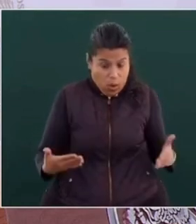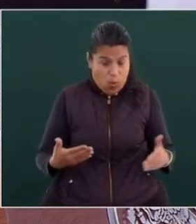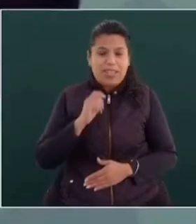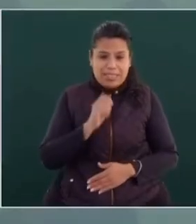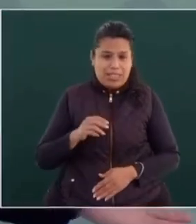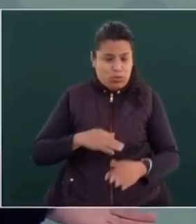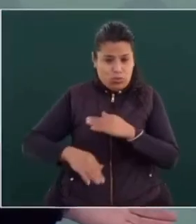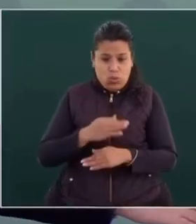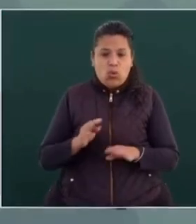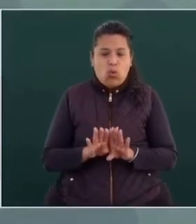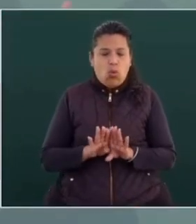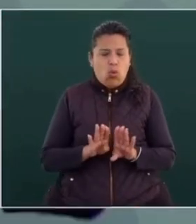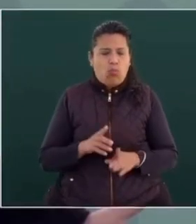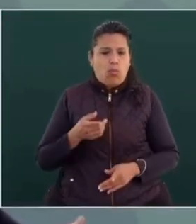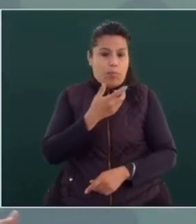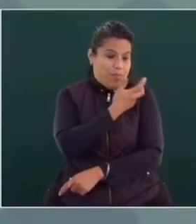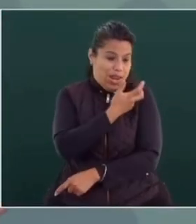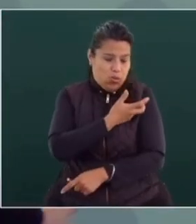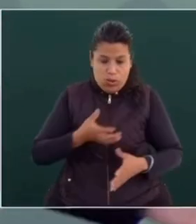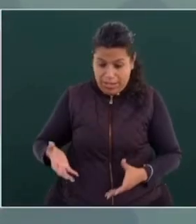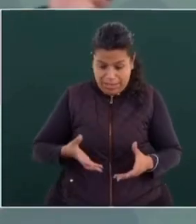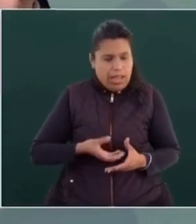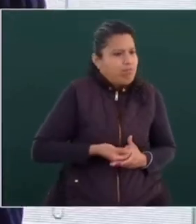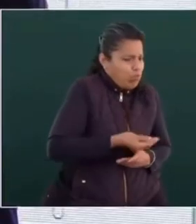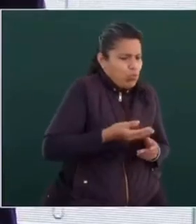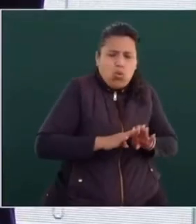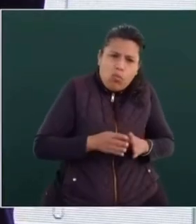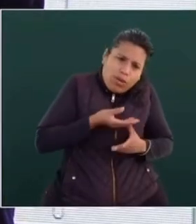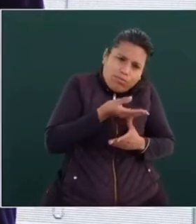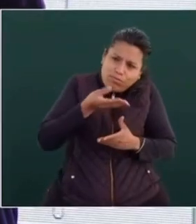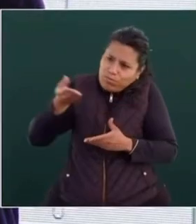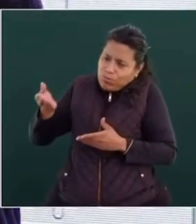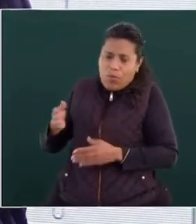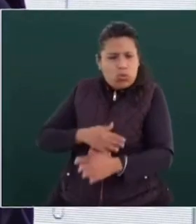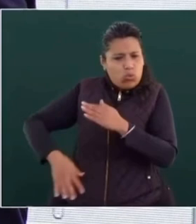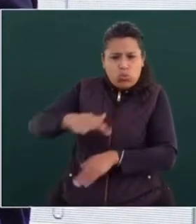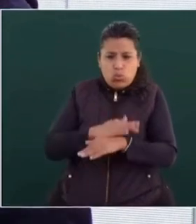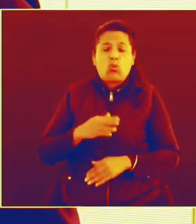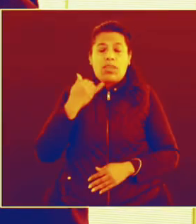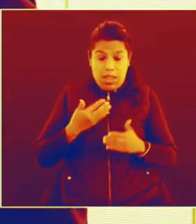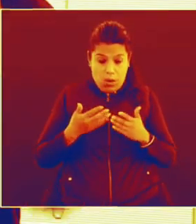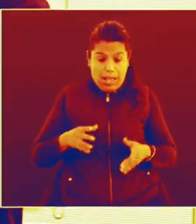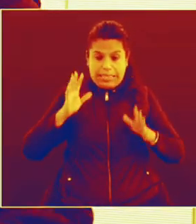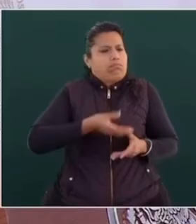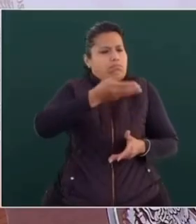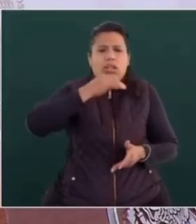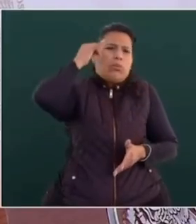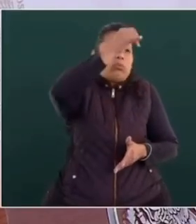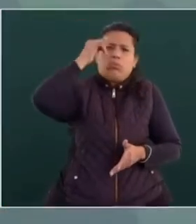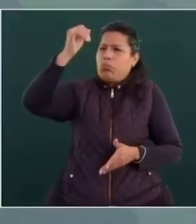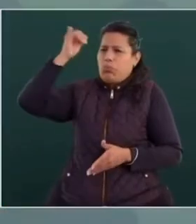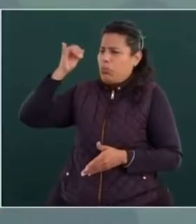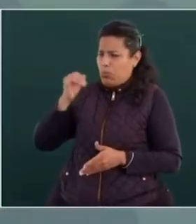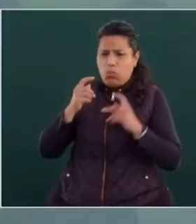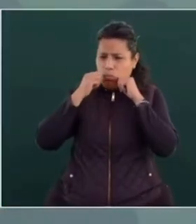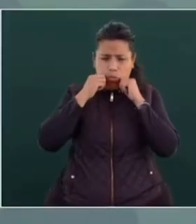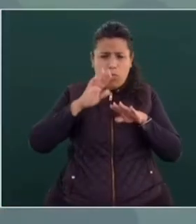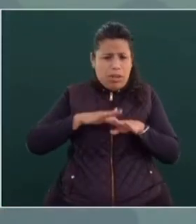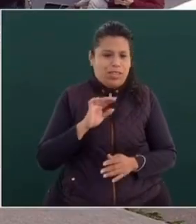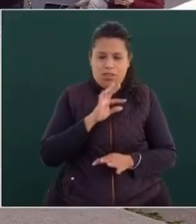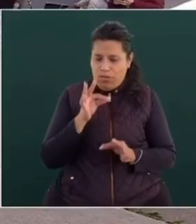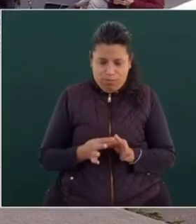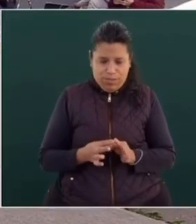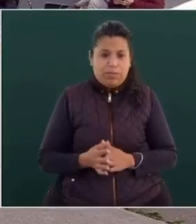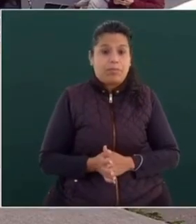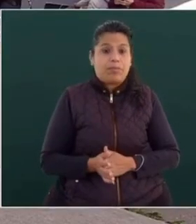entre todos, así como se distribuían las vacunas, vamos a distribuir los medicamentos hasta los pueblos más apartados. No van a faltar, me dejo de llamar a Andrés